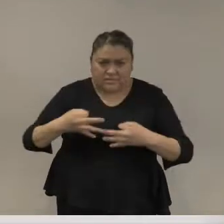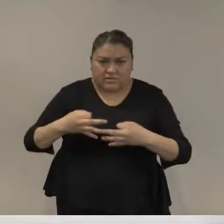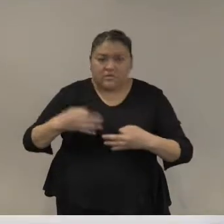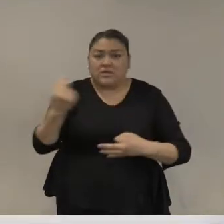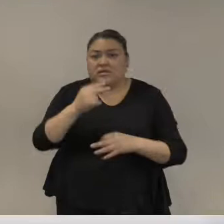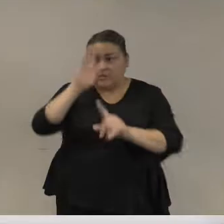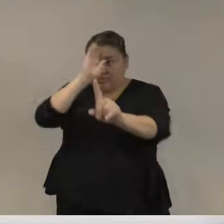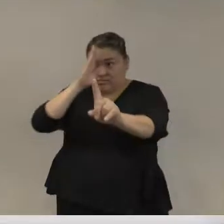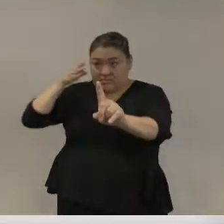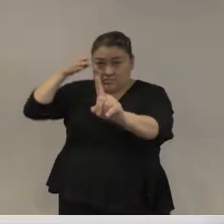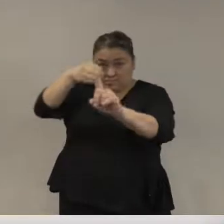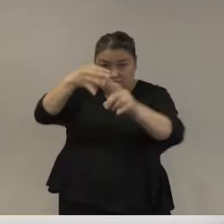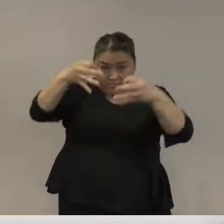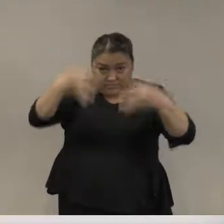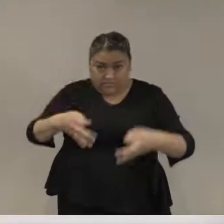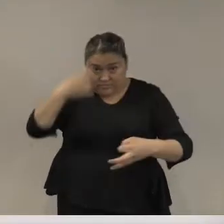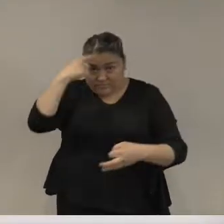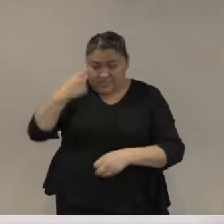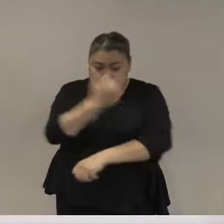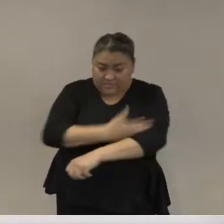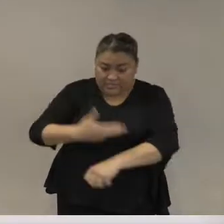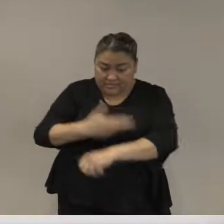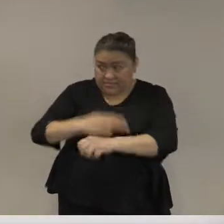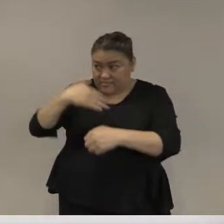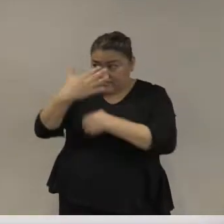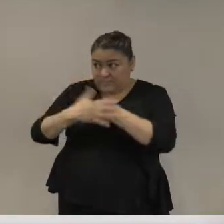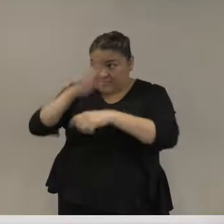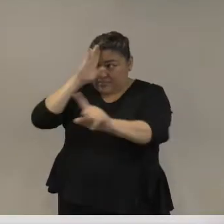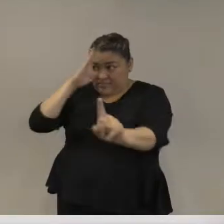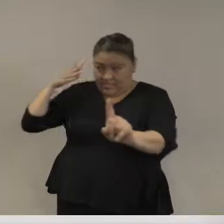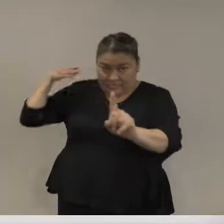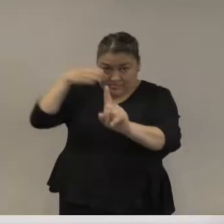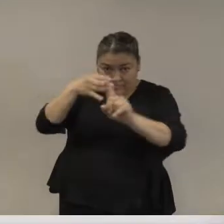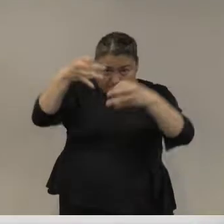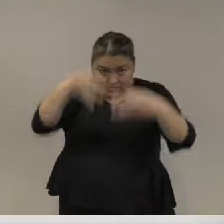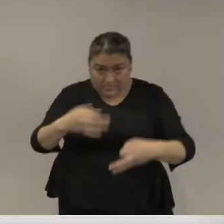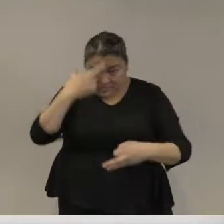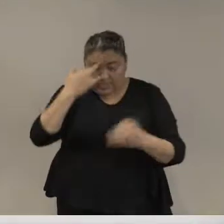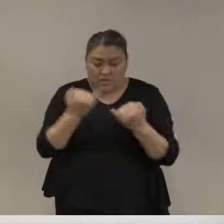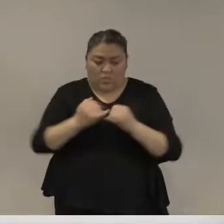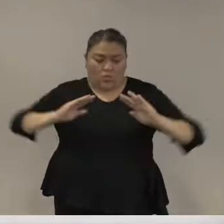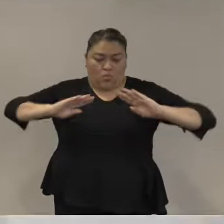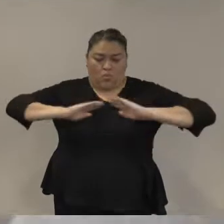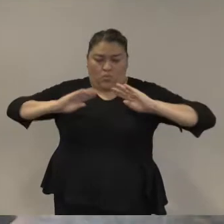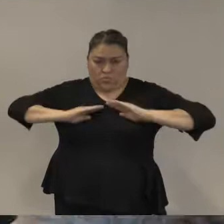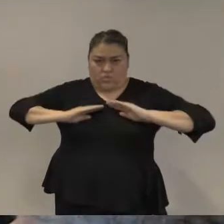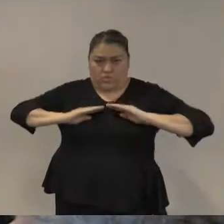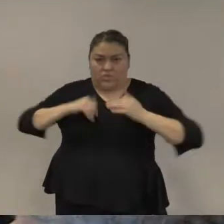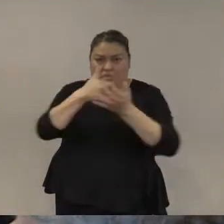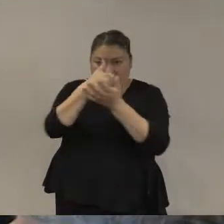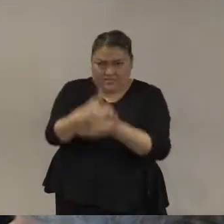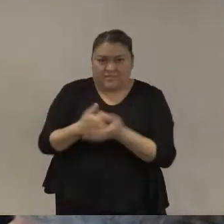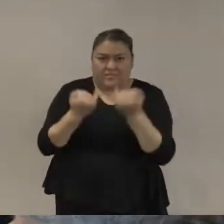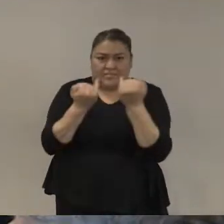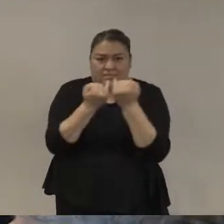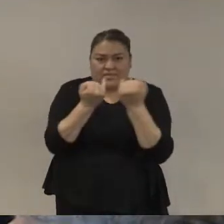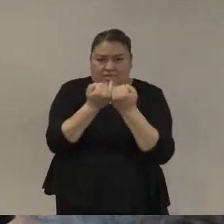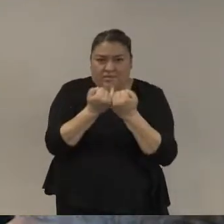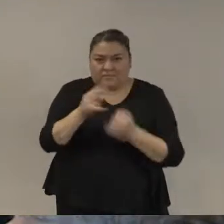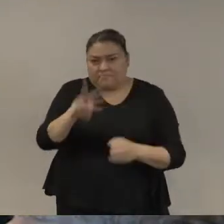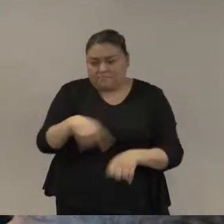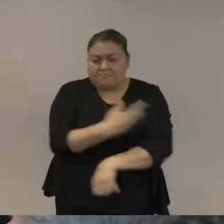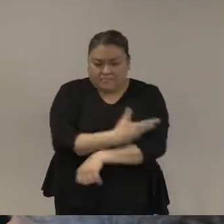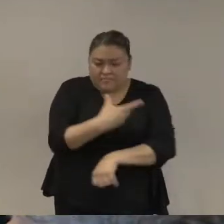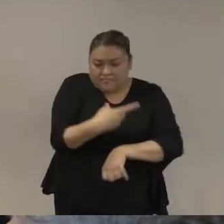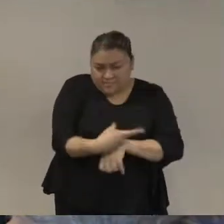va a seguir con mucha inseguridad y unas relaciones cívico-militares bastante dañadas realmente es